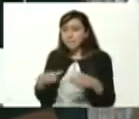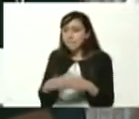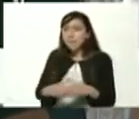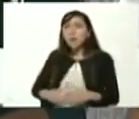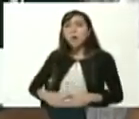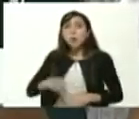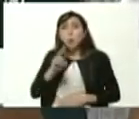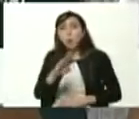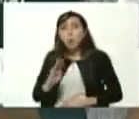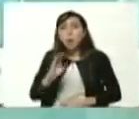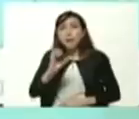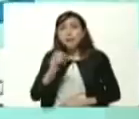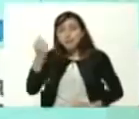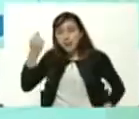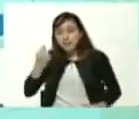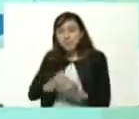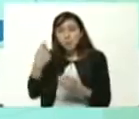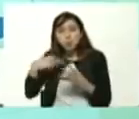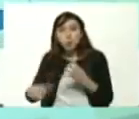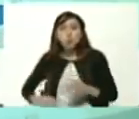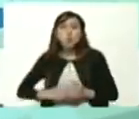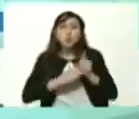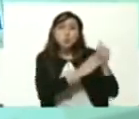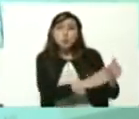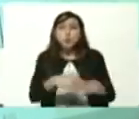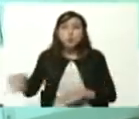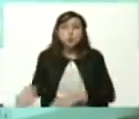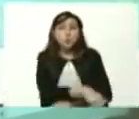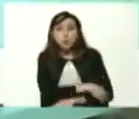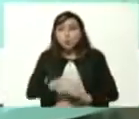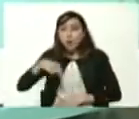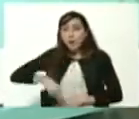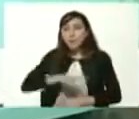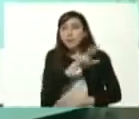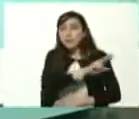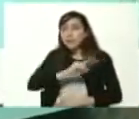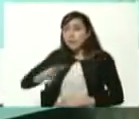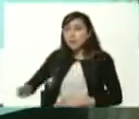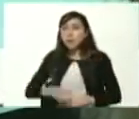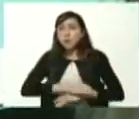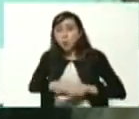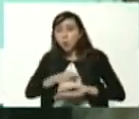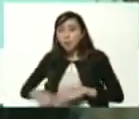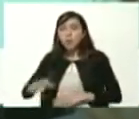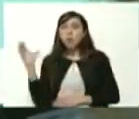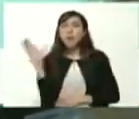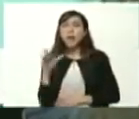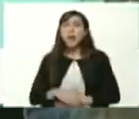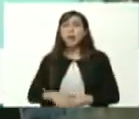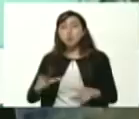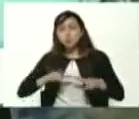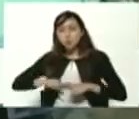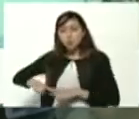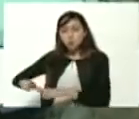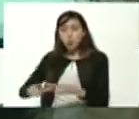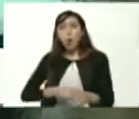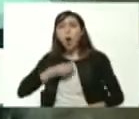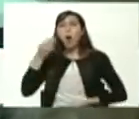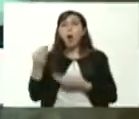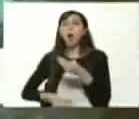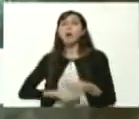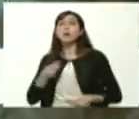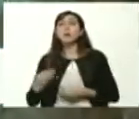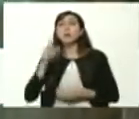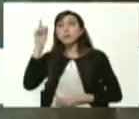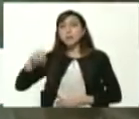nuestros jefes de calle en cada una de las 22 parroquias de Caracas en cada uno de nuestros espacios y así poder seguir garantizando presidente